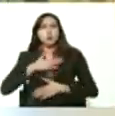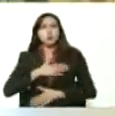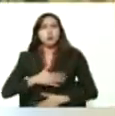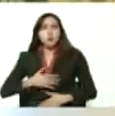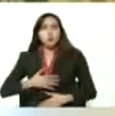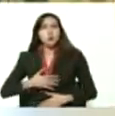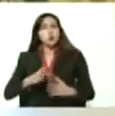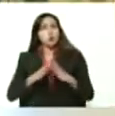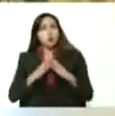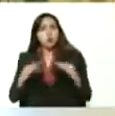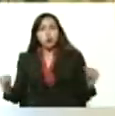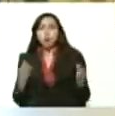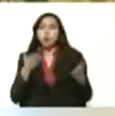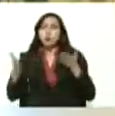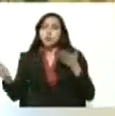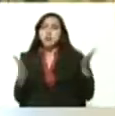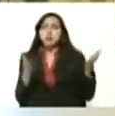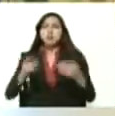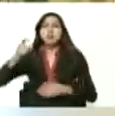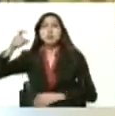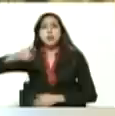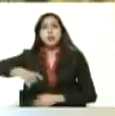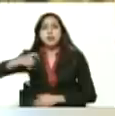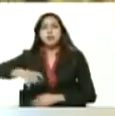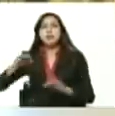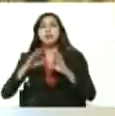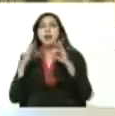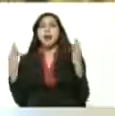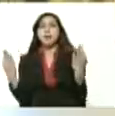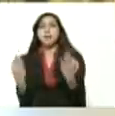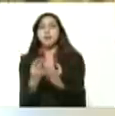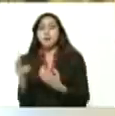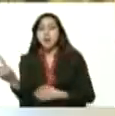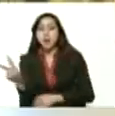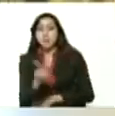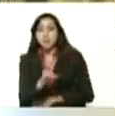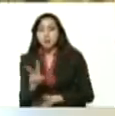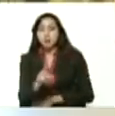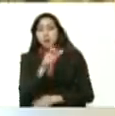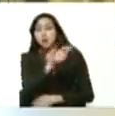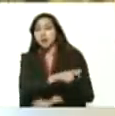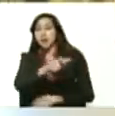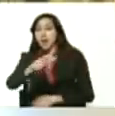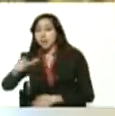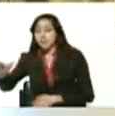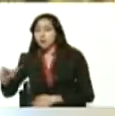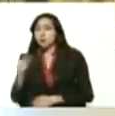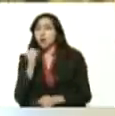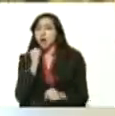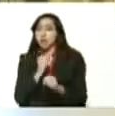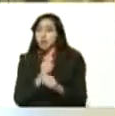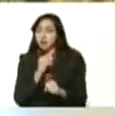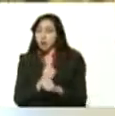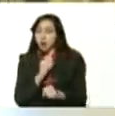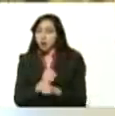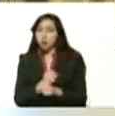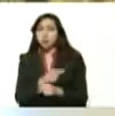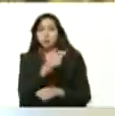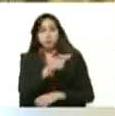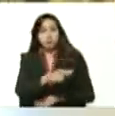y servicios, necesidades de la familia venezolana, de la gente, del trabajador, de la trabajadora.